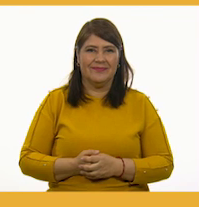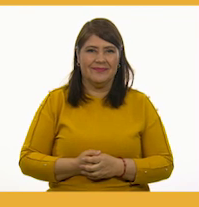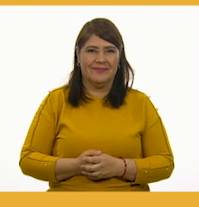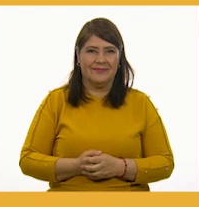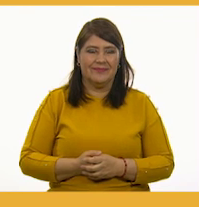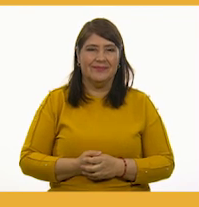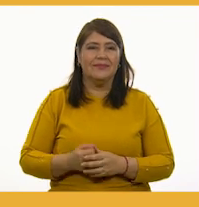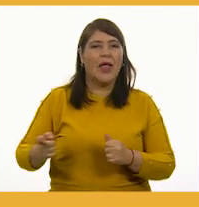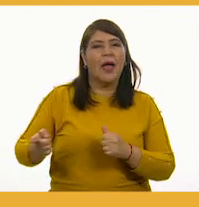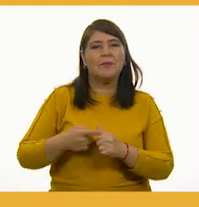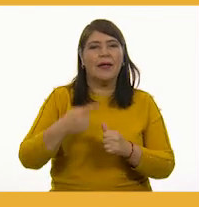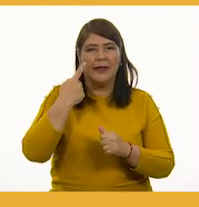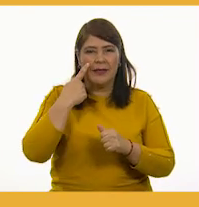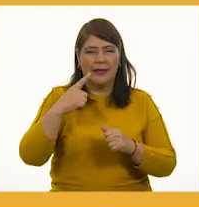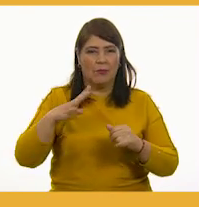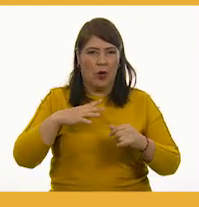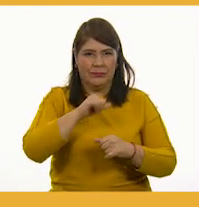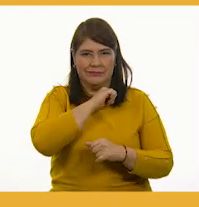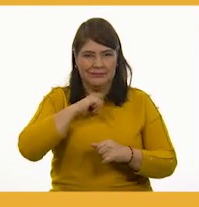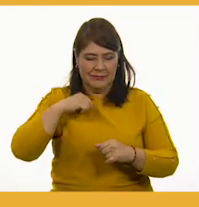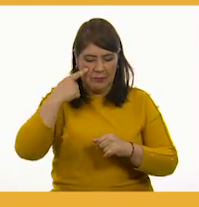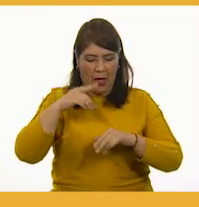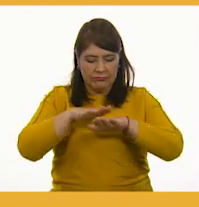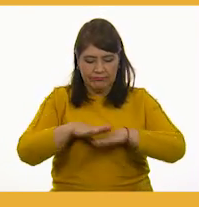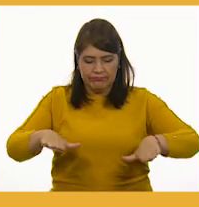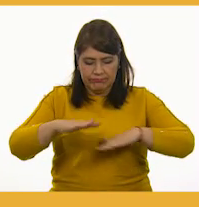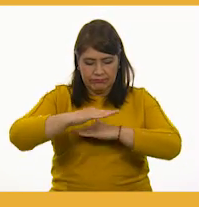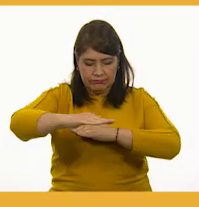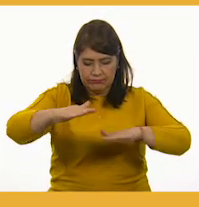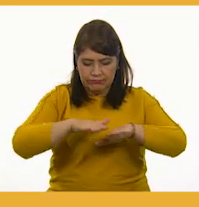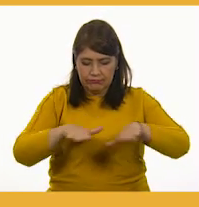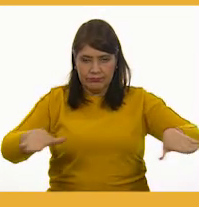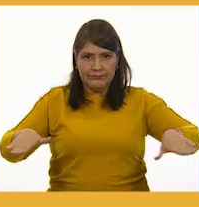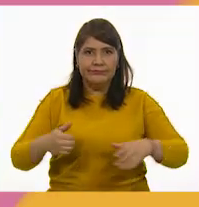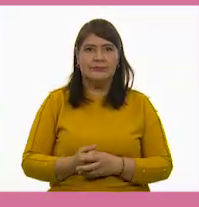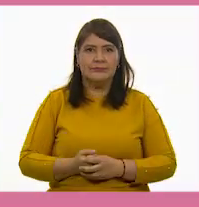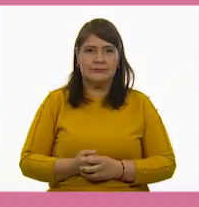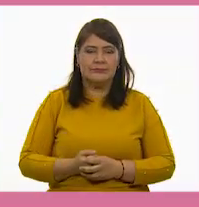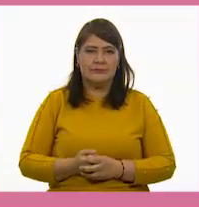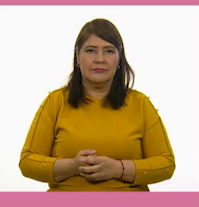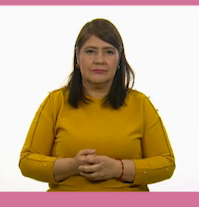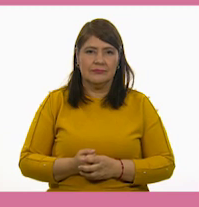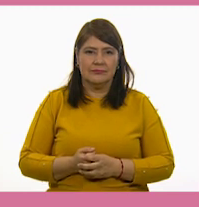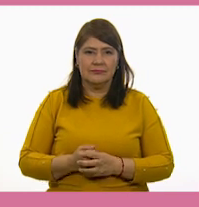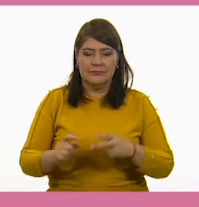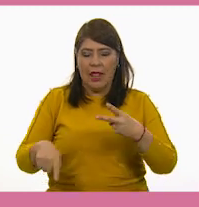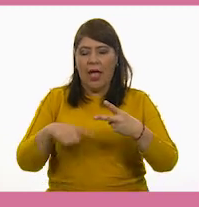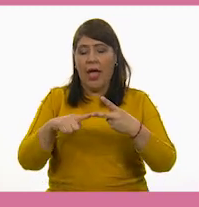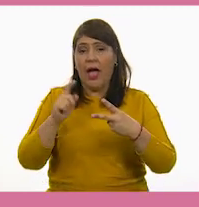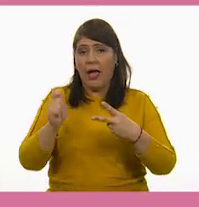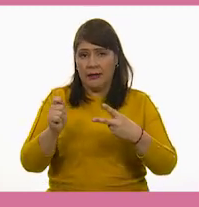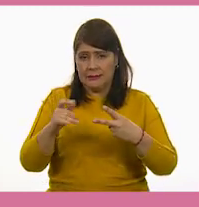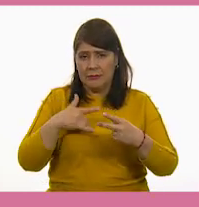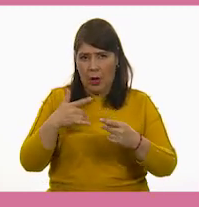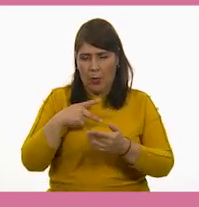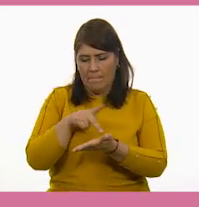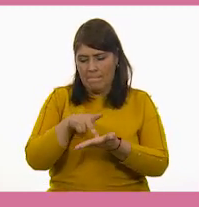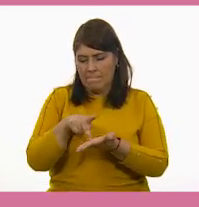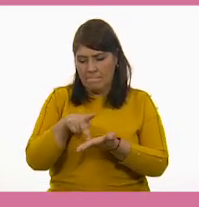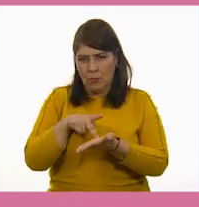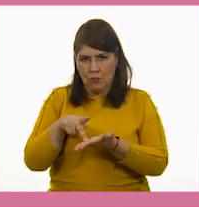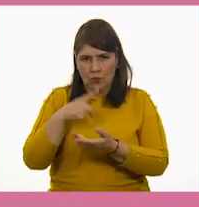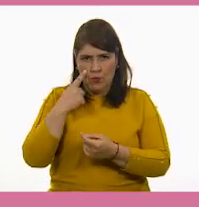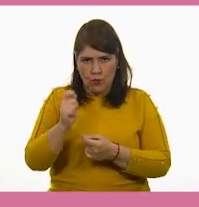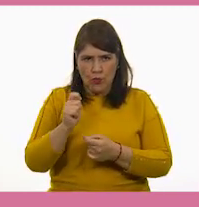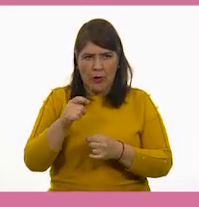1. Estira la playera a lo largo y a lo ancho 2. Marca con el plumón o la pluma y